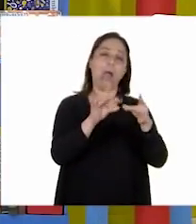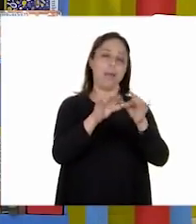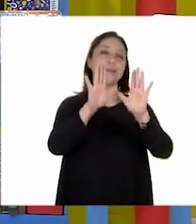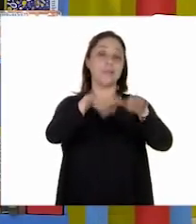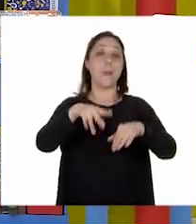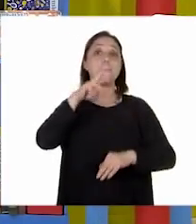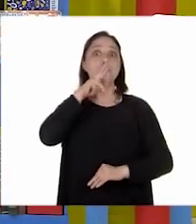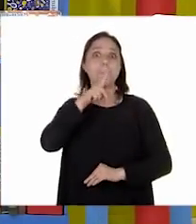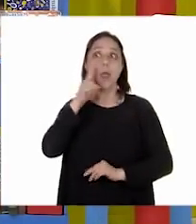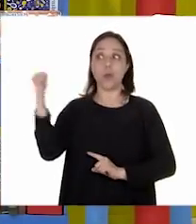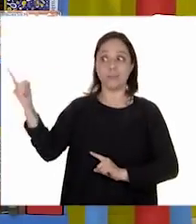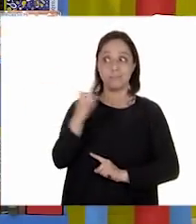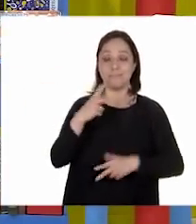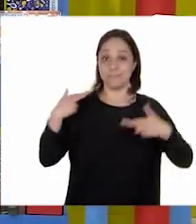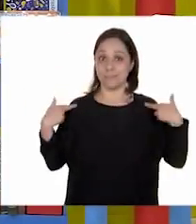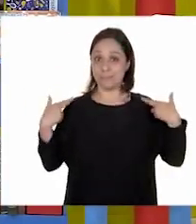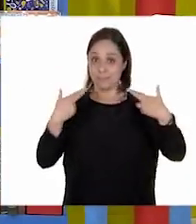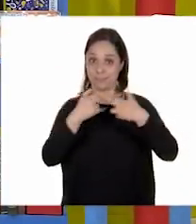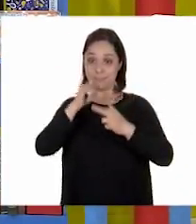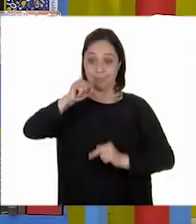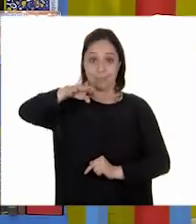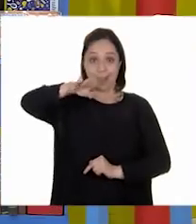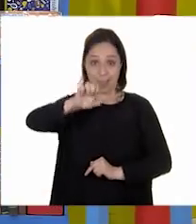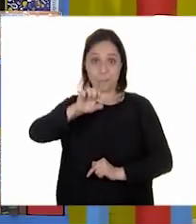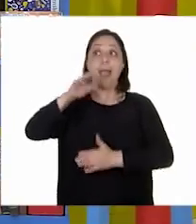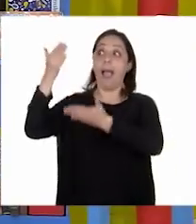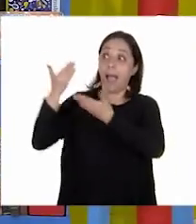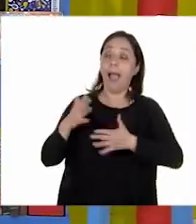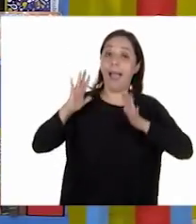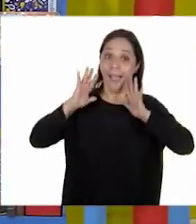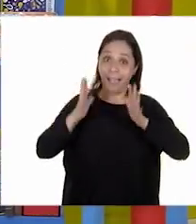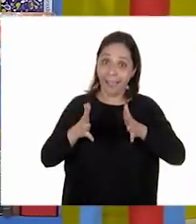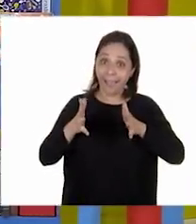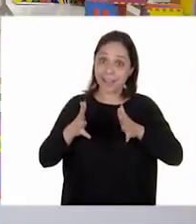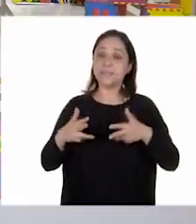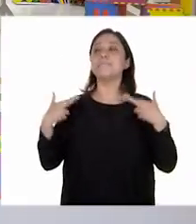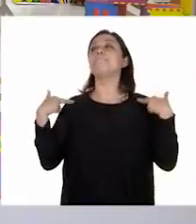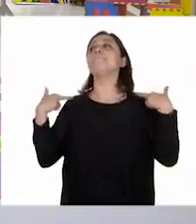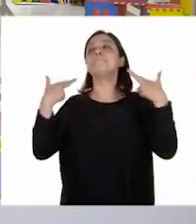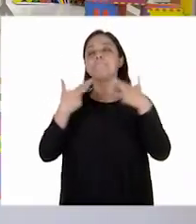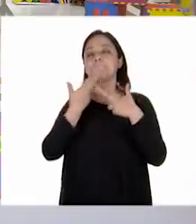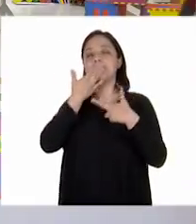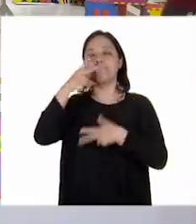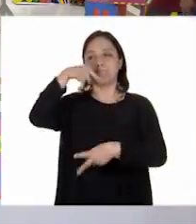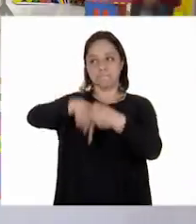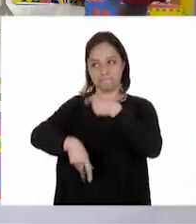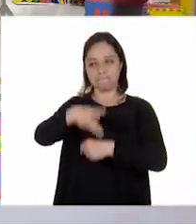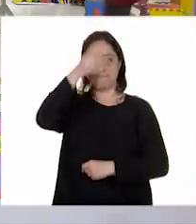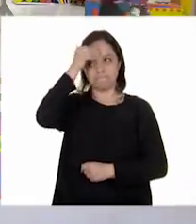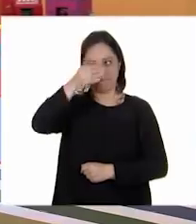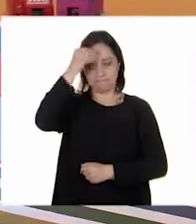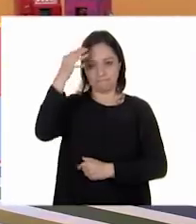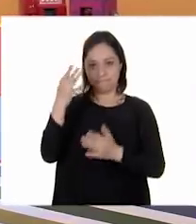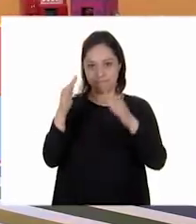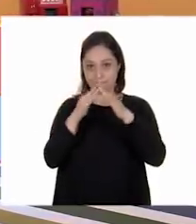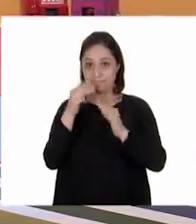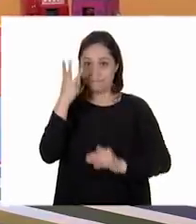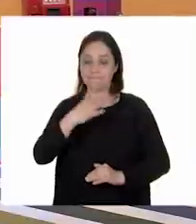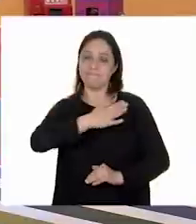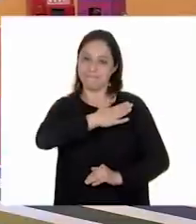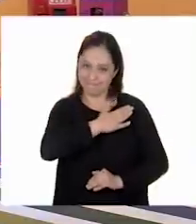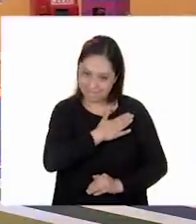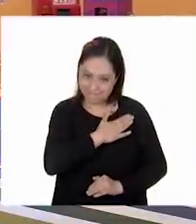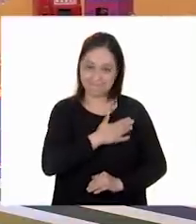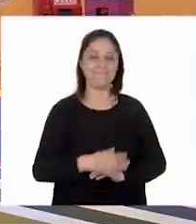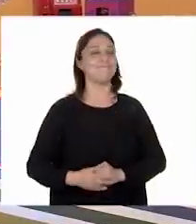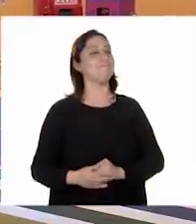si les presento a la maestra Ime, que ya está aquí con nosotros? Maestra, bienvenida a Aprende en Casa 3. Muchísimas gracias. Te saludo con el corazón. Con